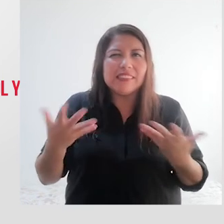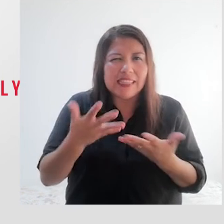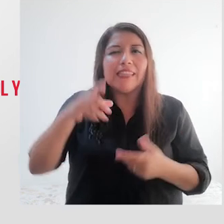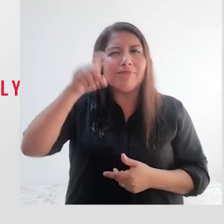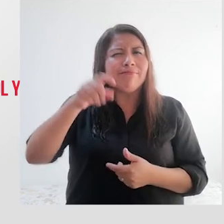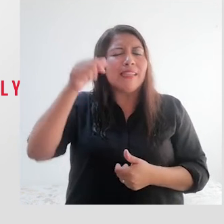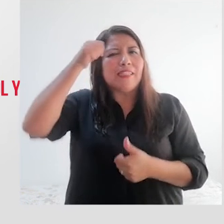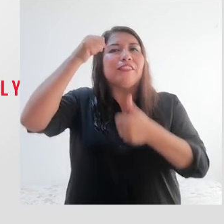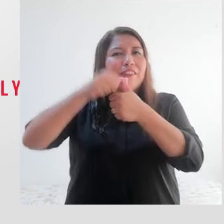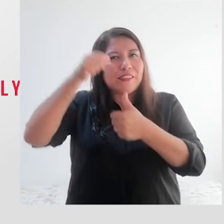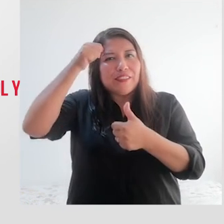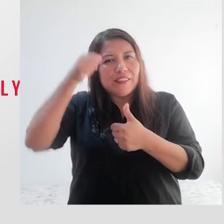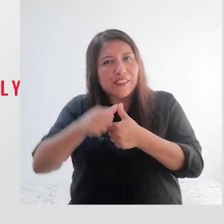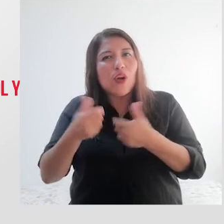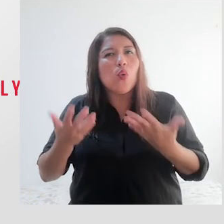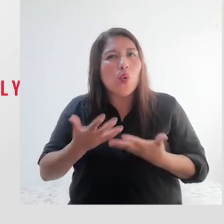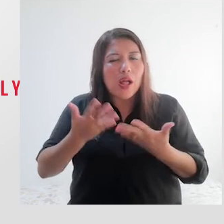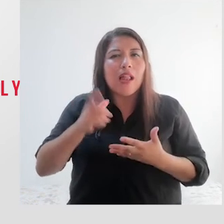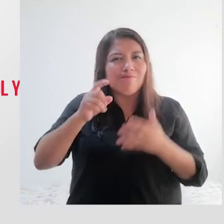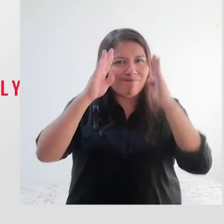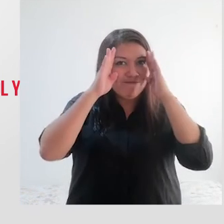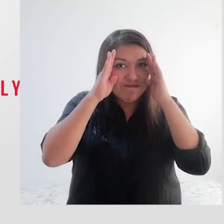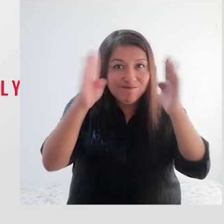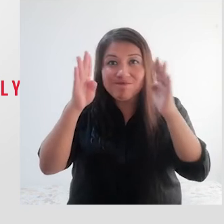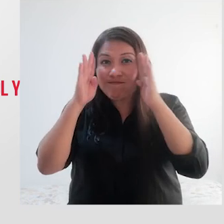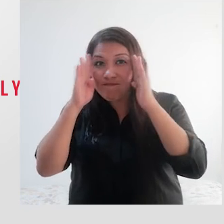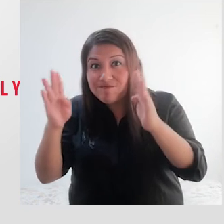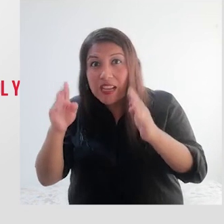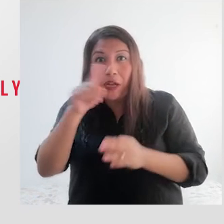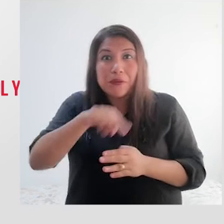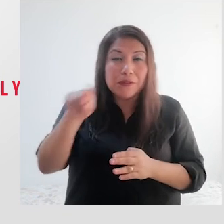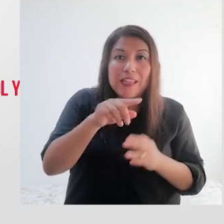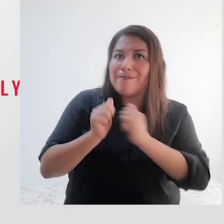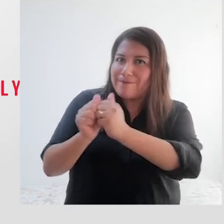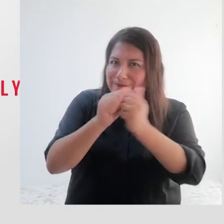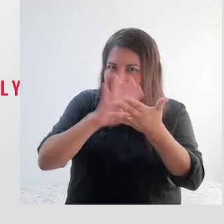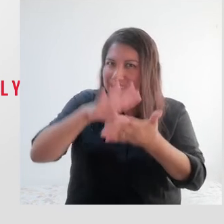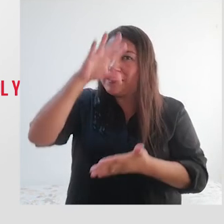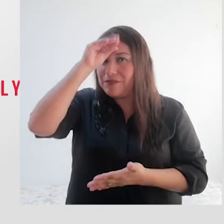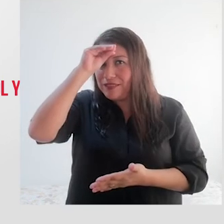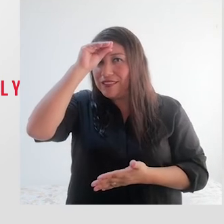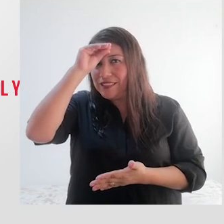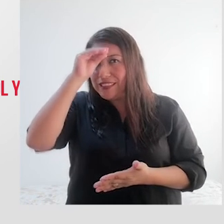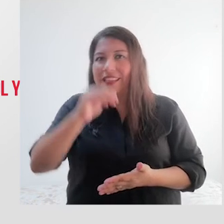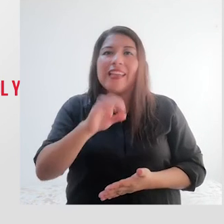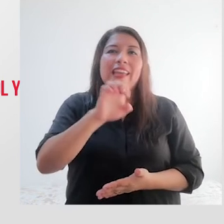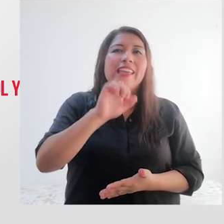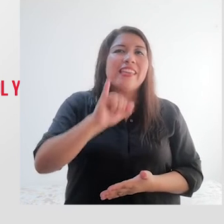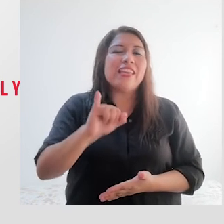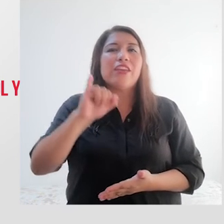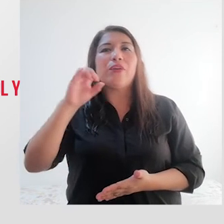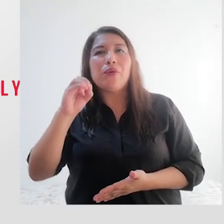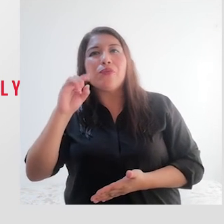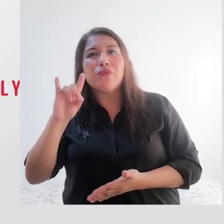necesitamos recordar las vocales? Prestemos atención y aprendamos juntos el I-U